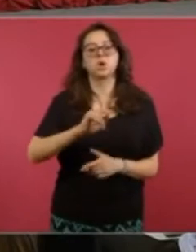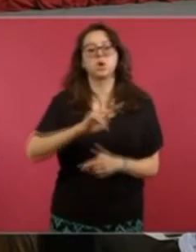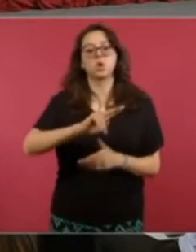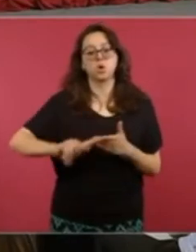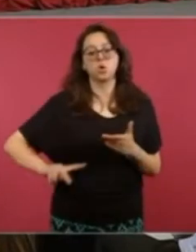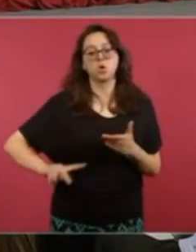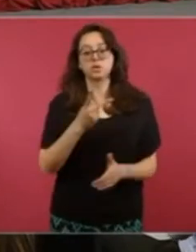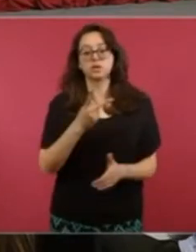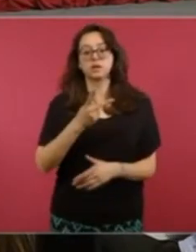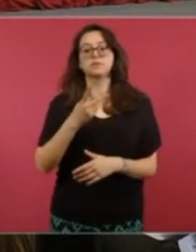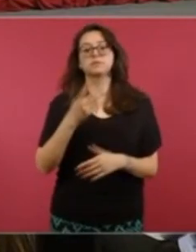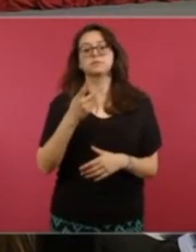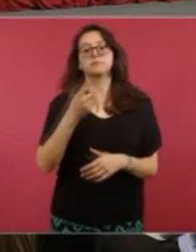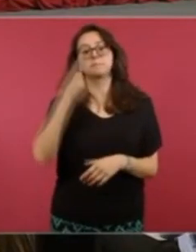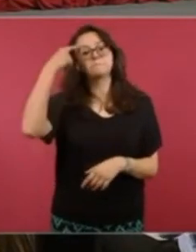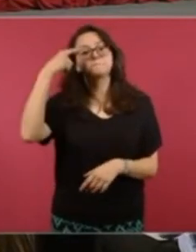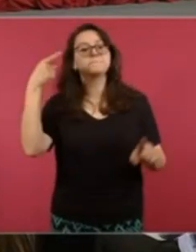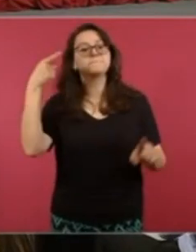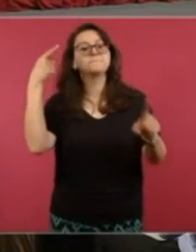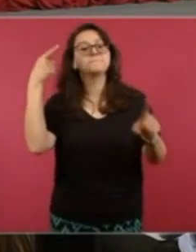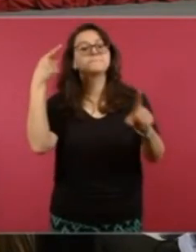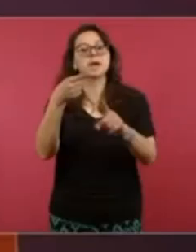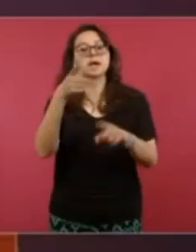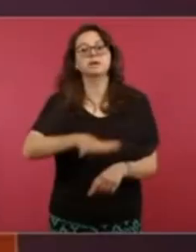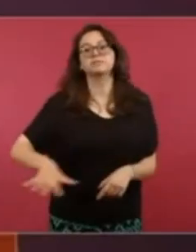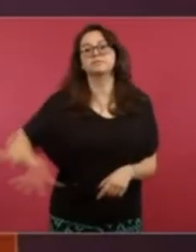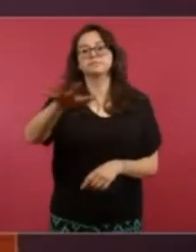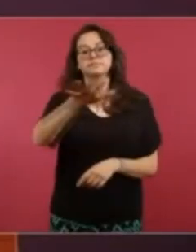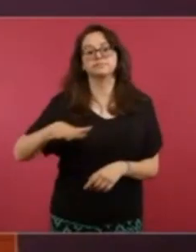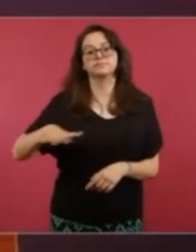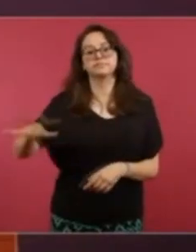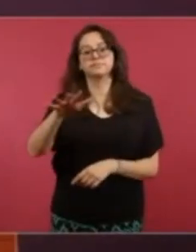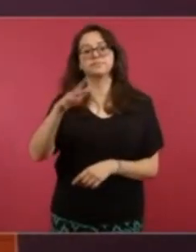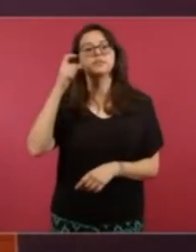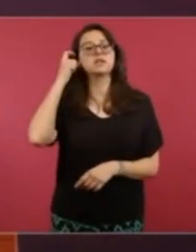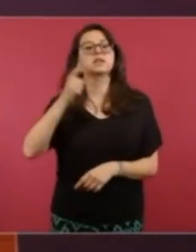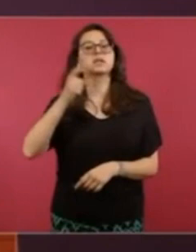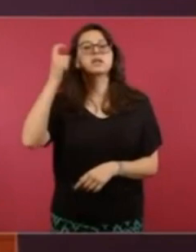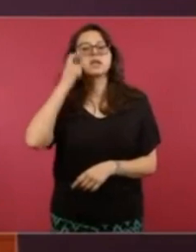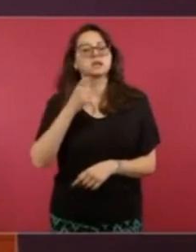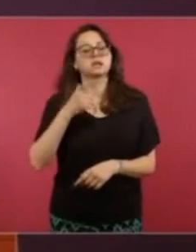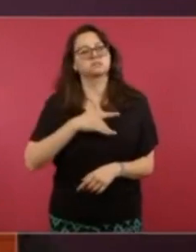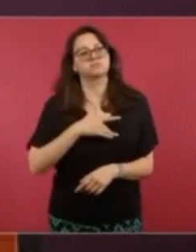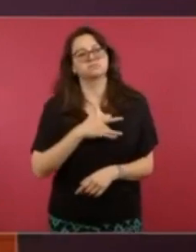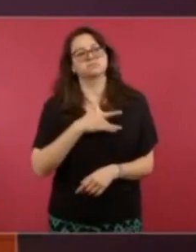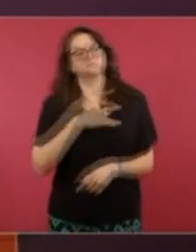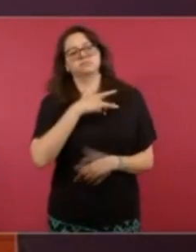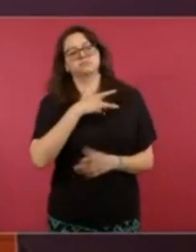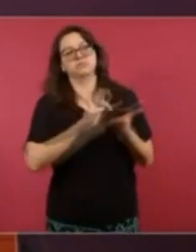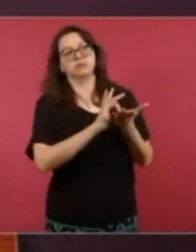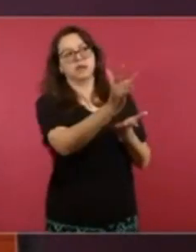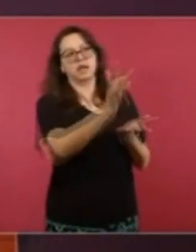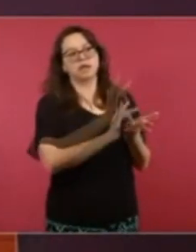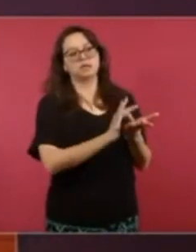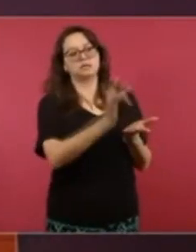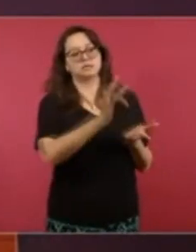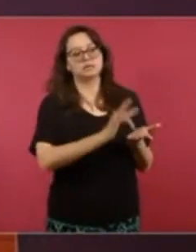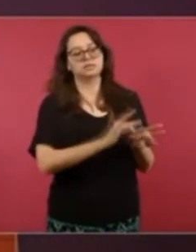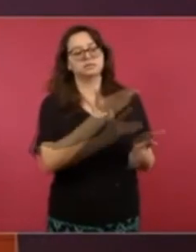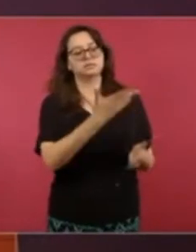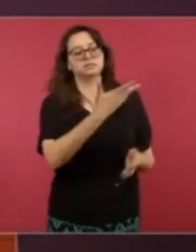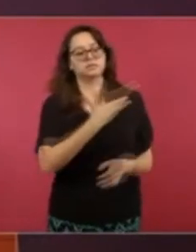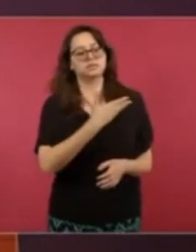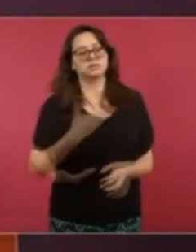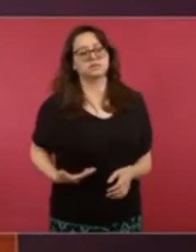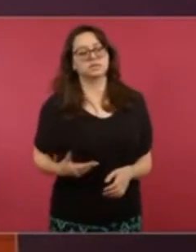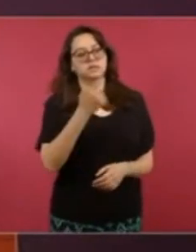Durante la conferencia mañanera del presidente Andrés Manuel López Obrador en Palacio Nacional, la gobernadora Evelyn Salgado Pineda